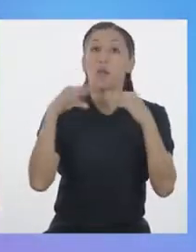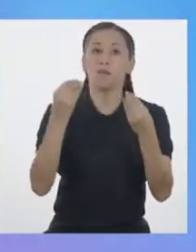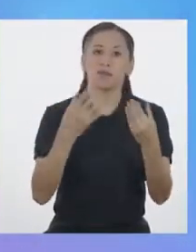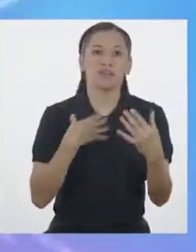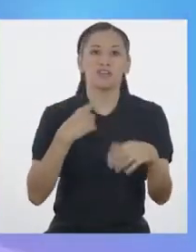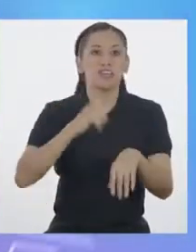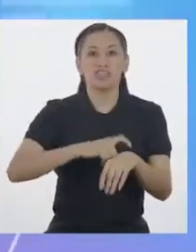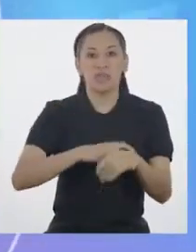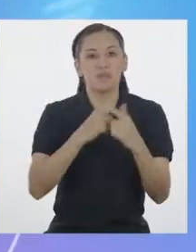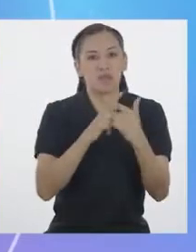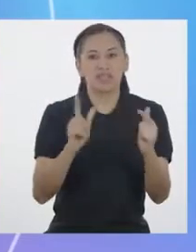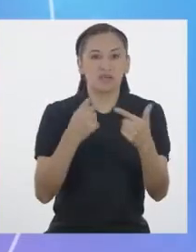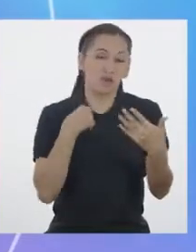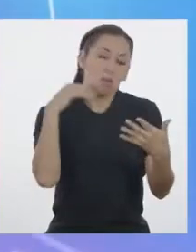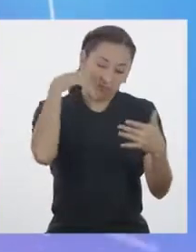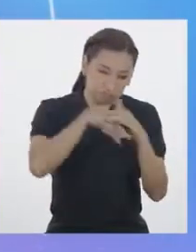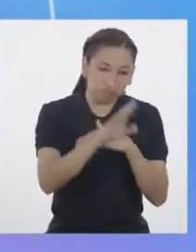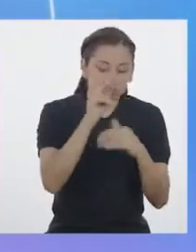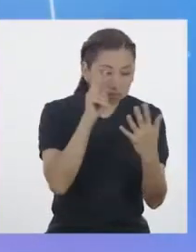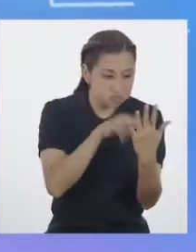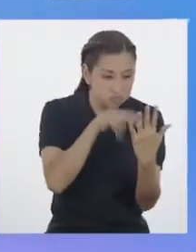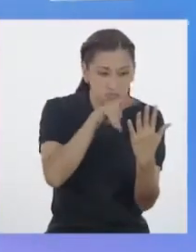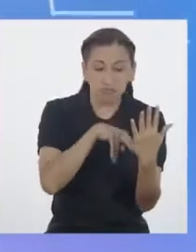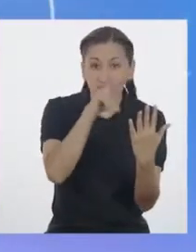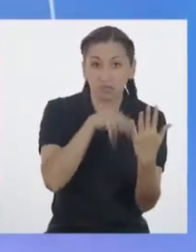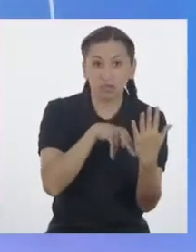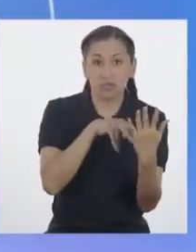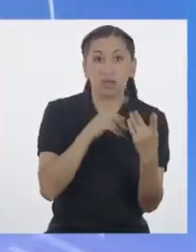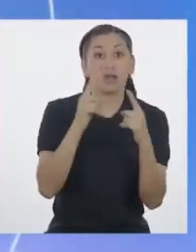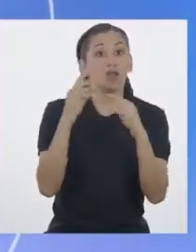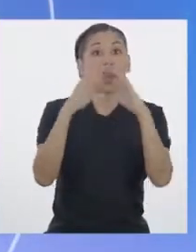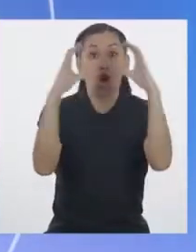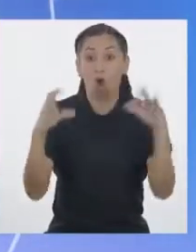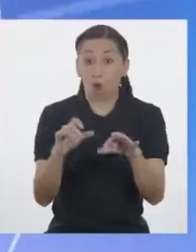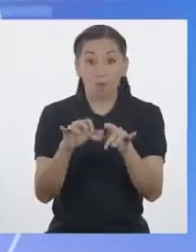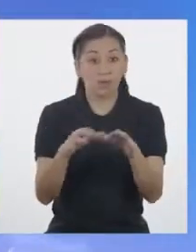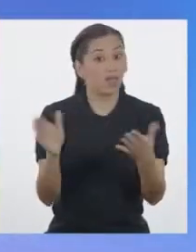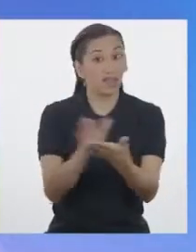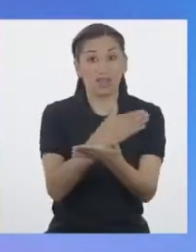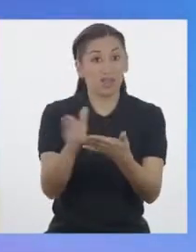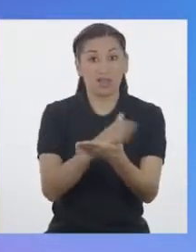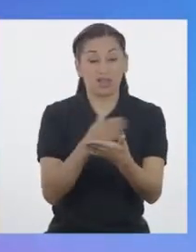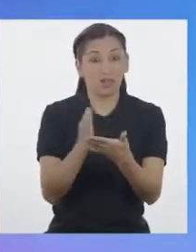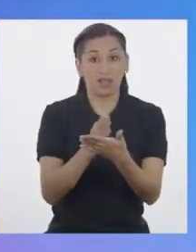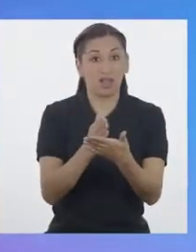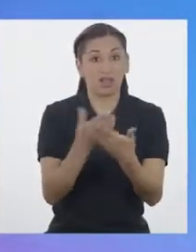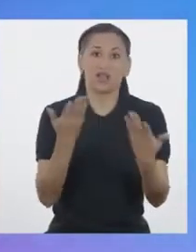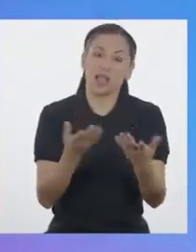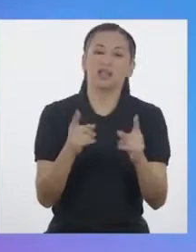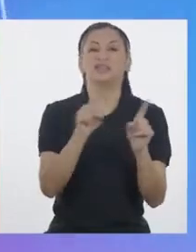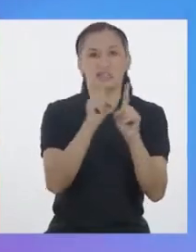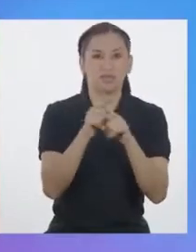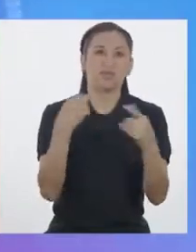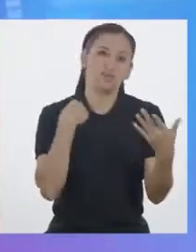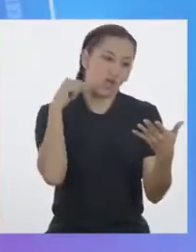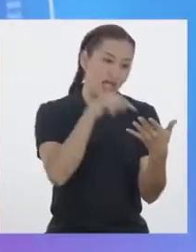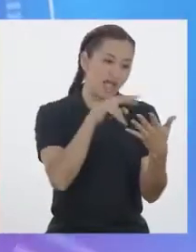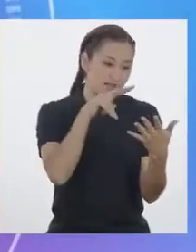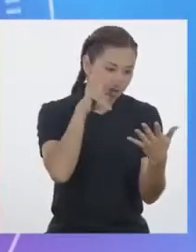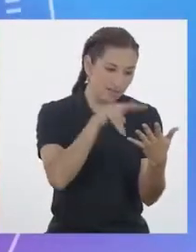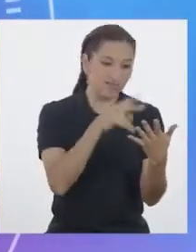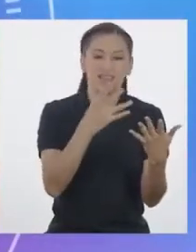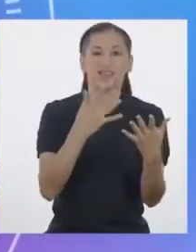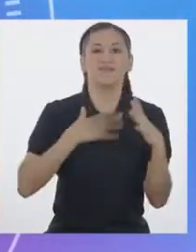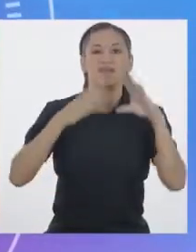puede informar en cualquier momento. Y como no tenemos computadora, también lo uso para ver mis